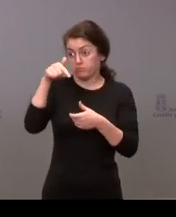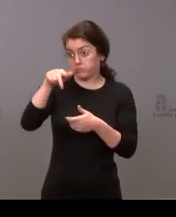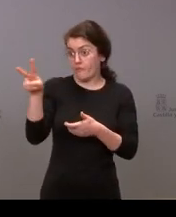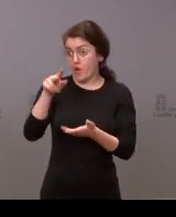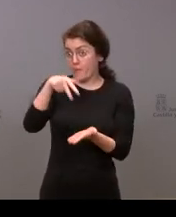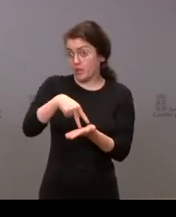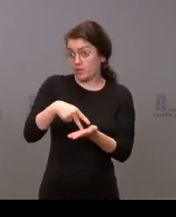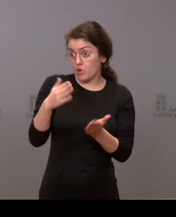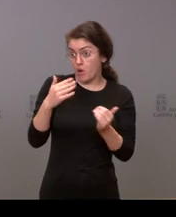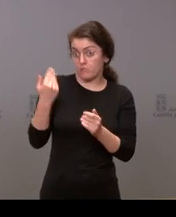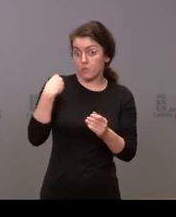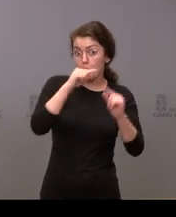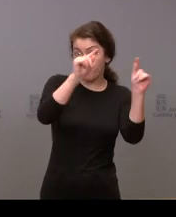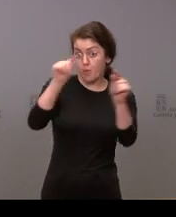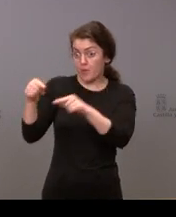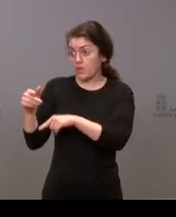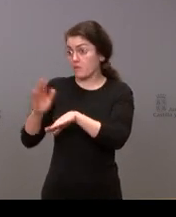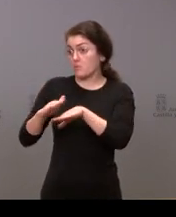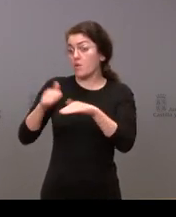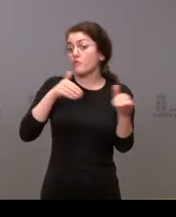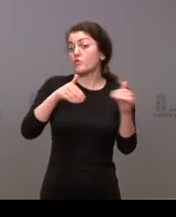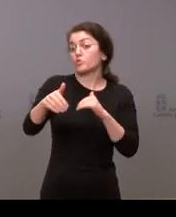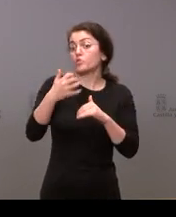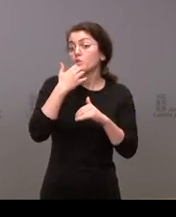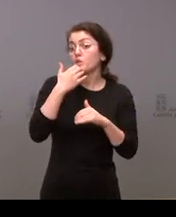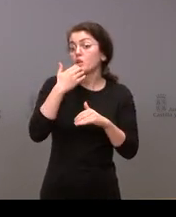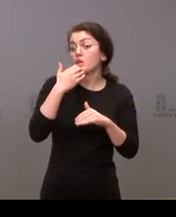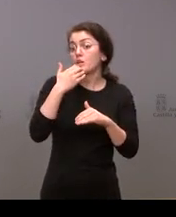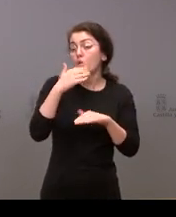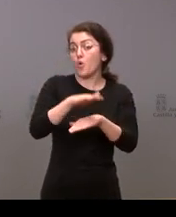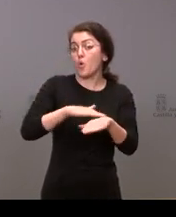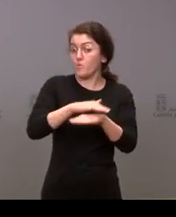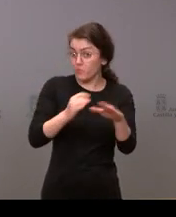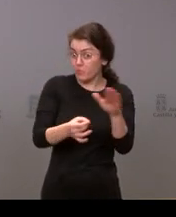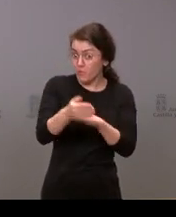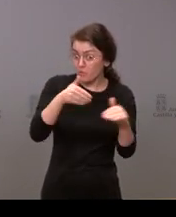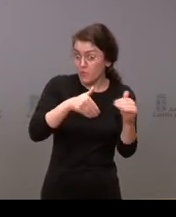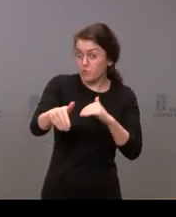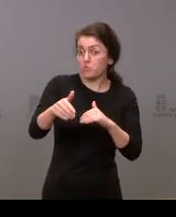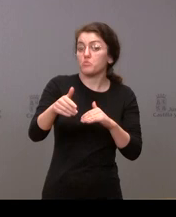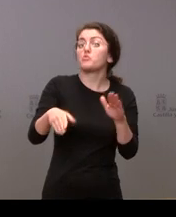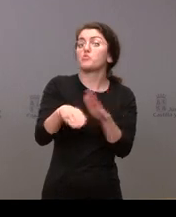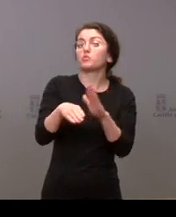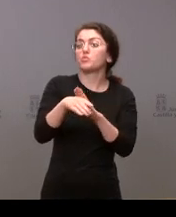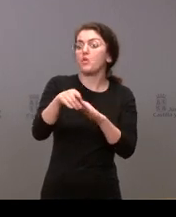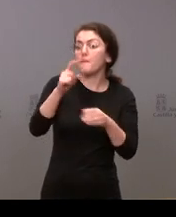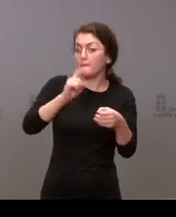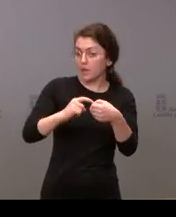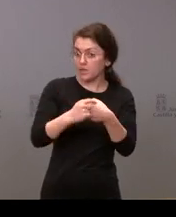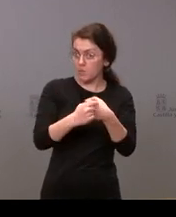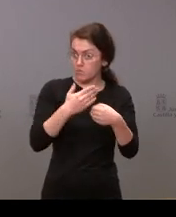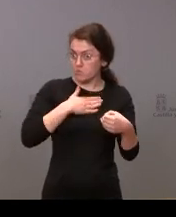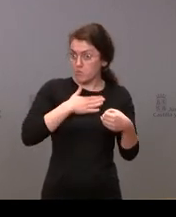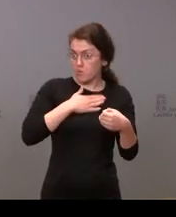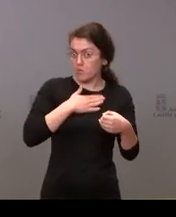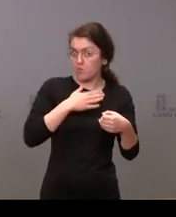provincias en un futuro el próximo gobierno si es que tienen esa responsabilidad de gobierno la participación que bueno aprovecho para